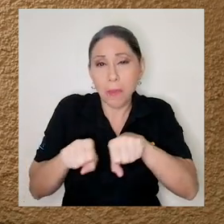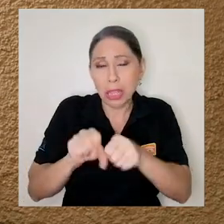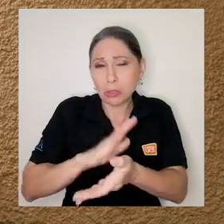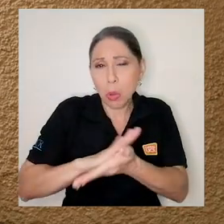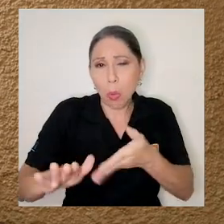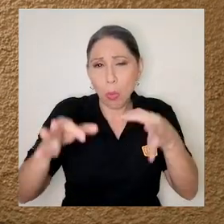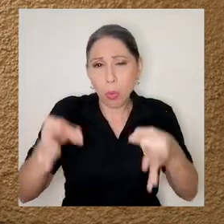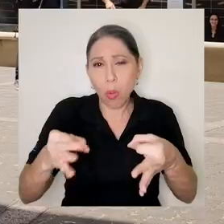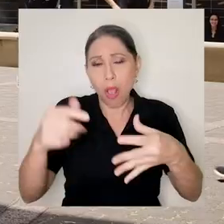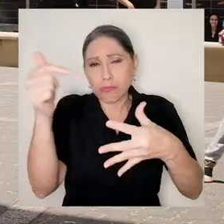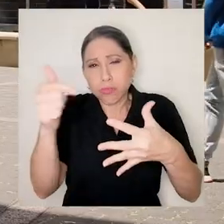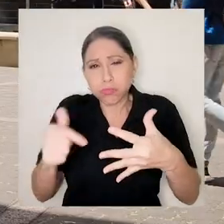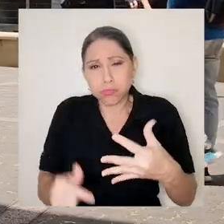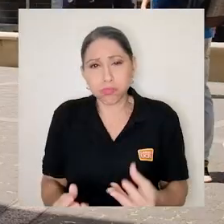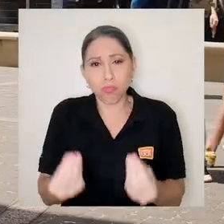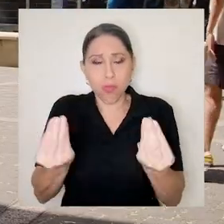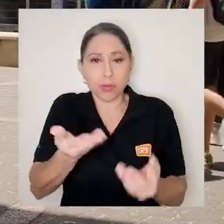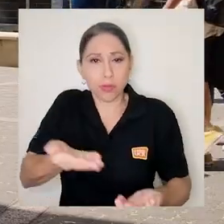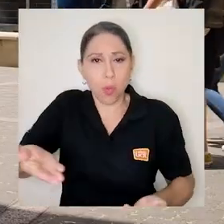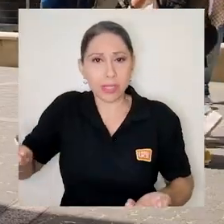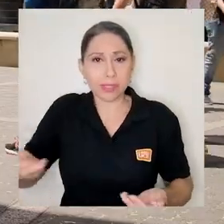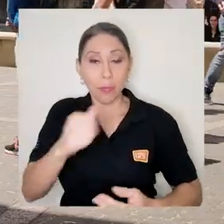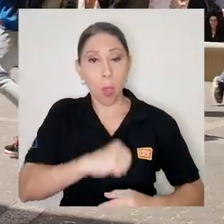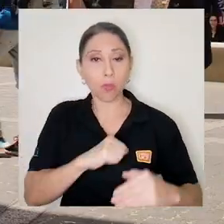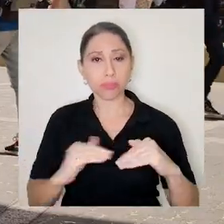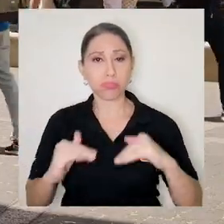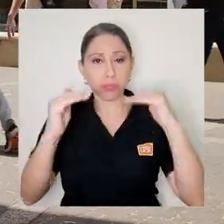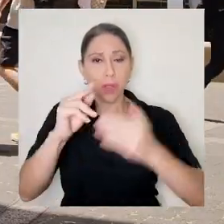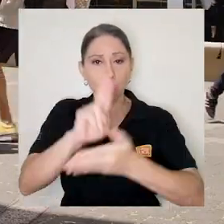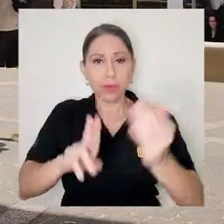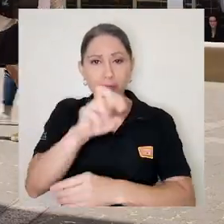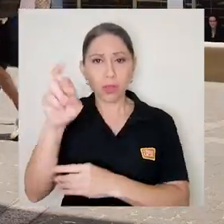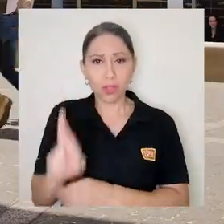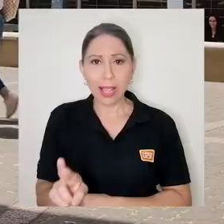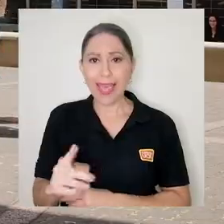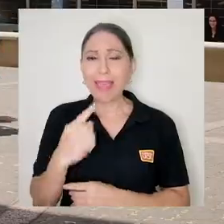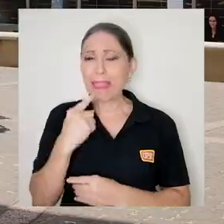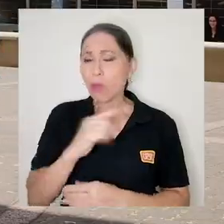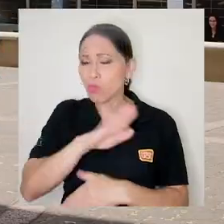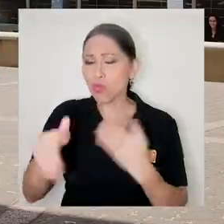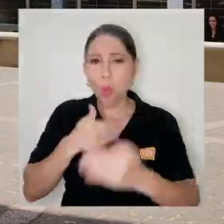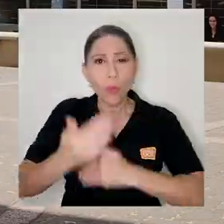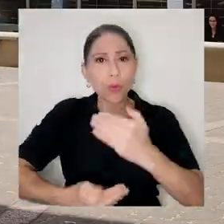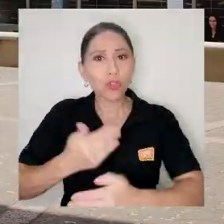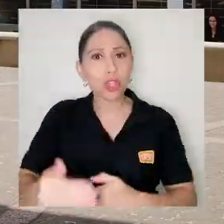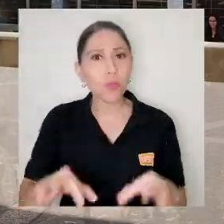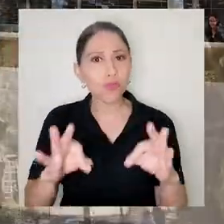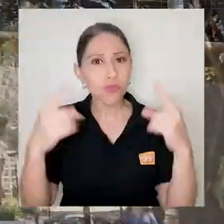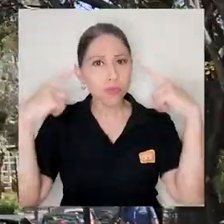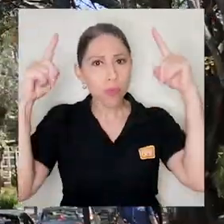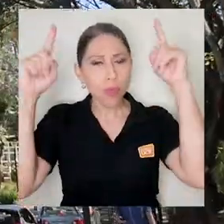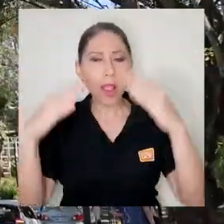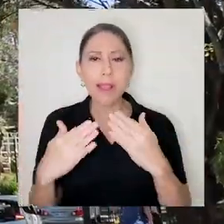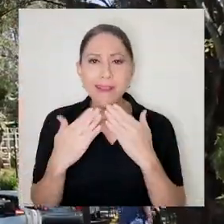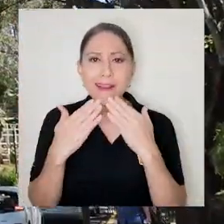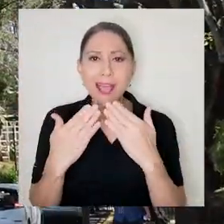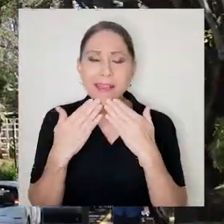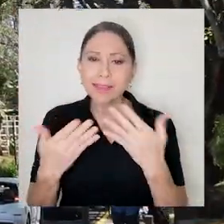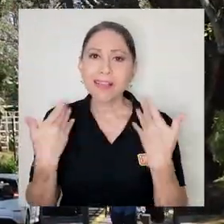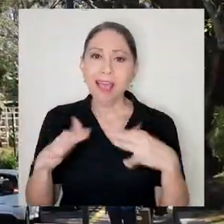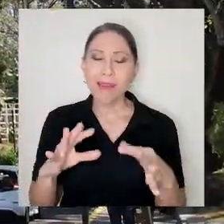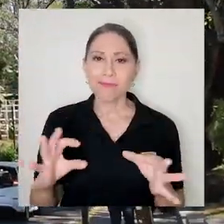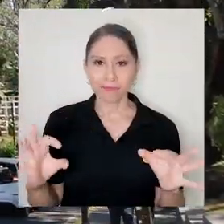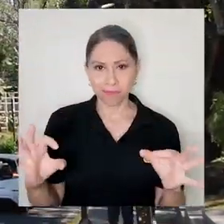otros muchos. El rector de la Universidad de Costa Rica destacó que todo este proceso ha sido exitoso gracias a la